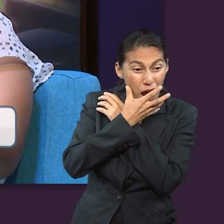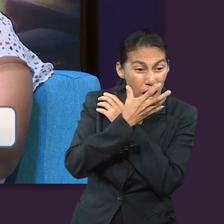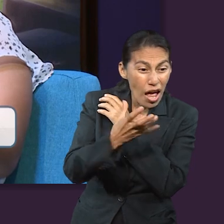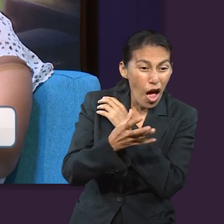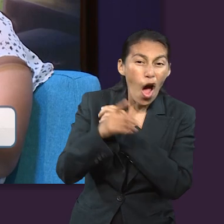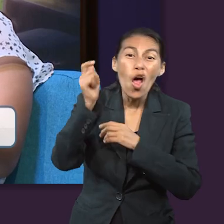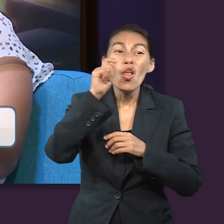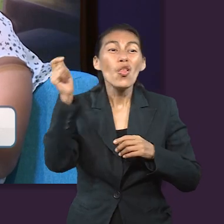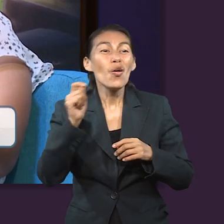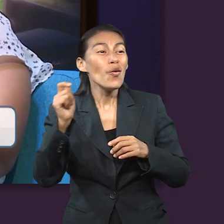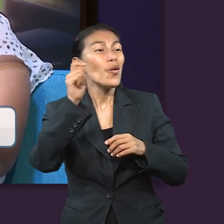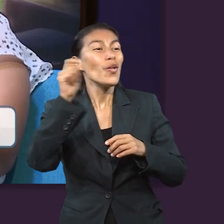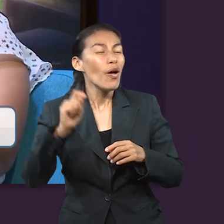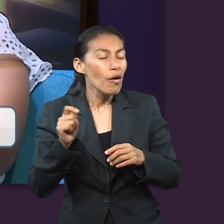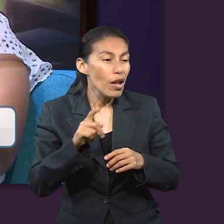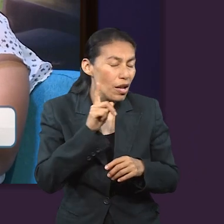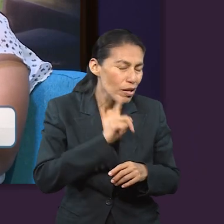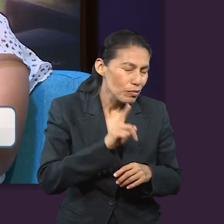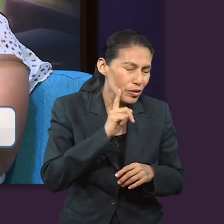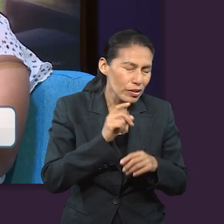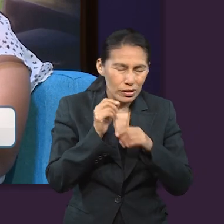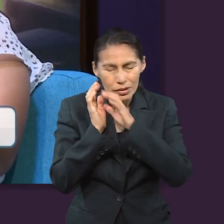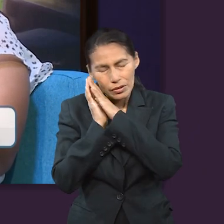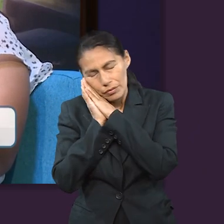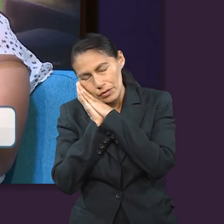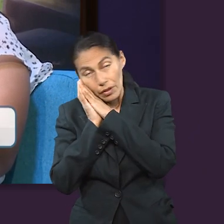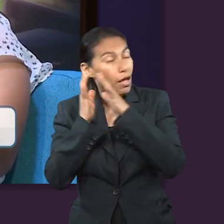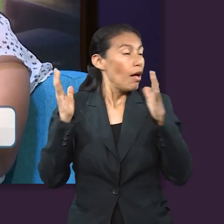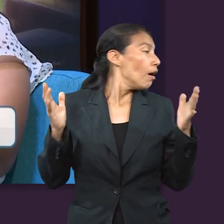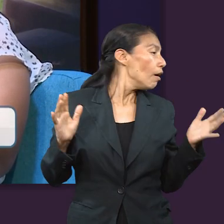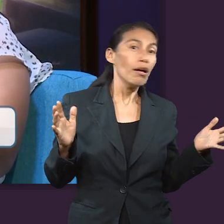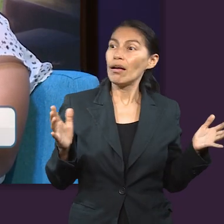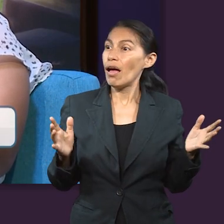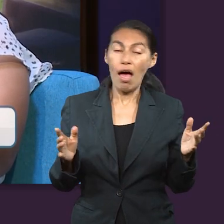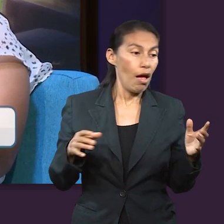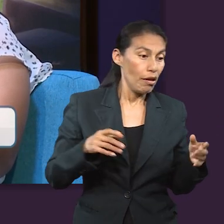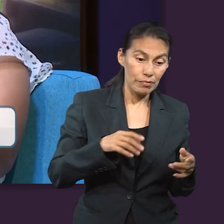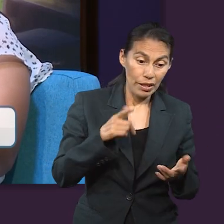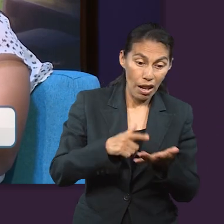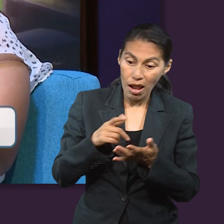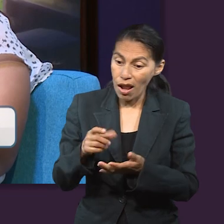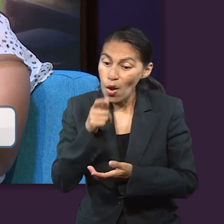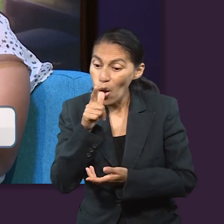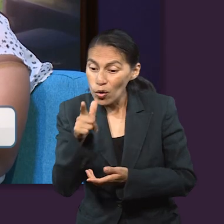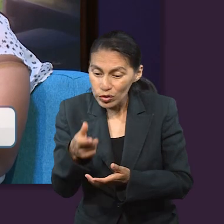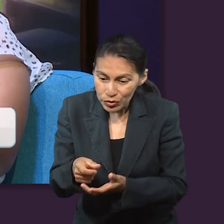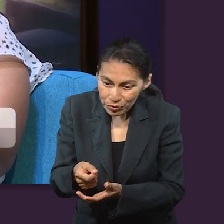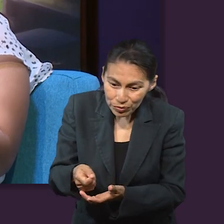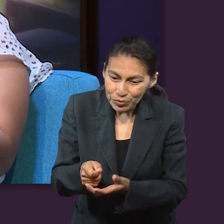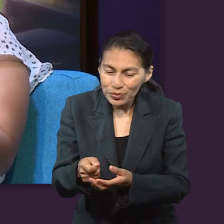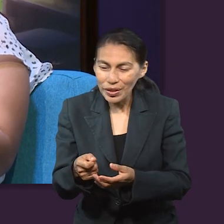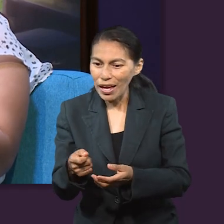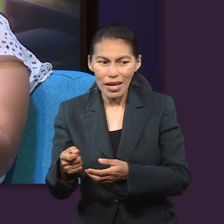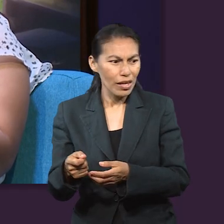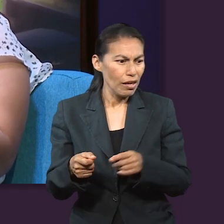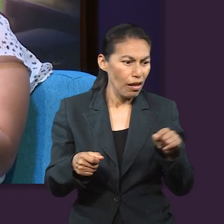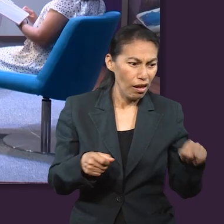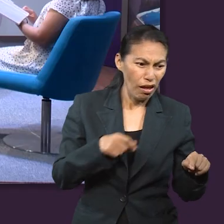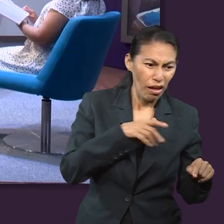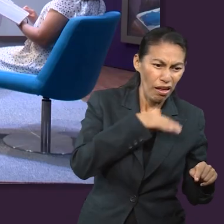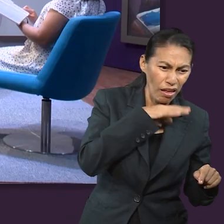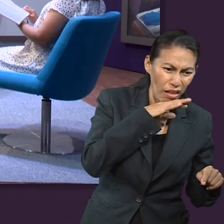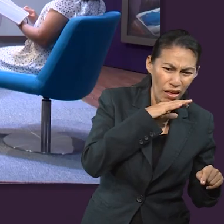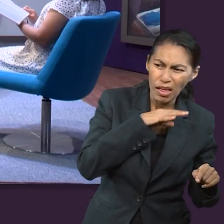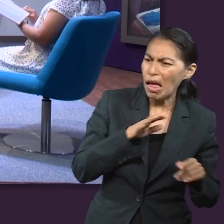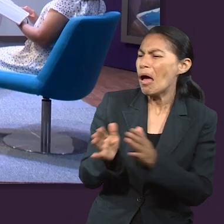recibirlo. Entonces todas las jóvenes se despertaron y se pusieron a preparar sus lámparas. Las insensatas dijeron a las prudentes,